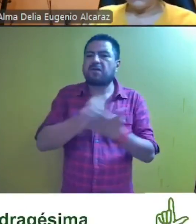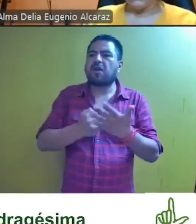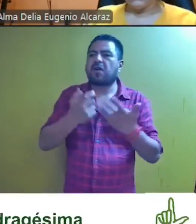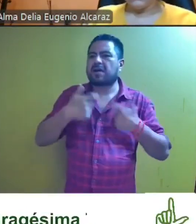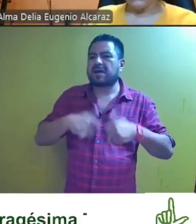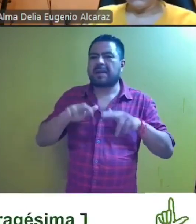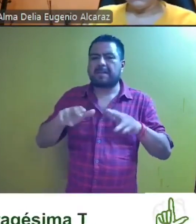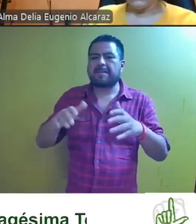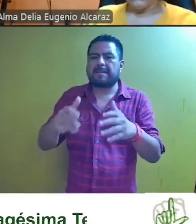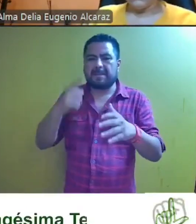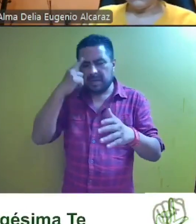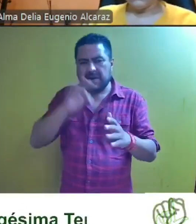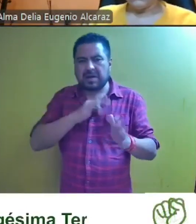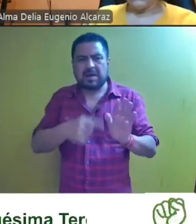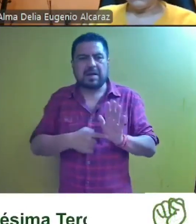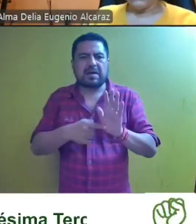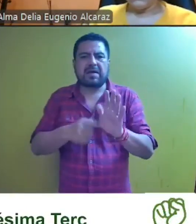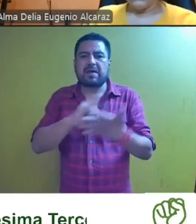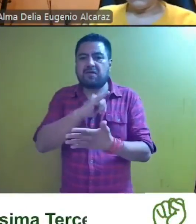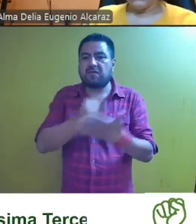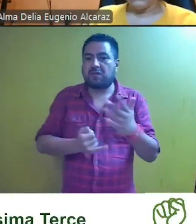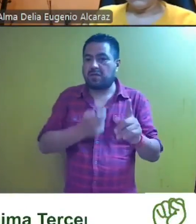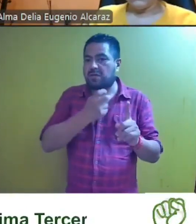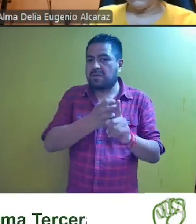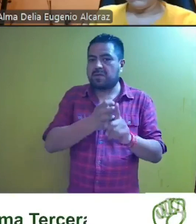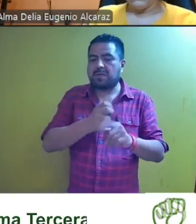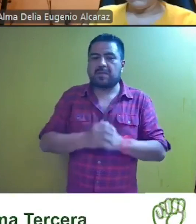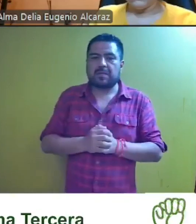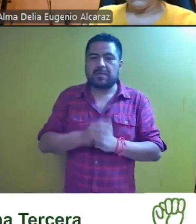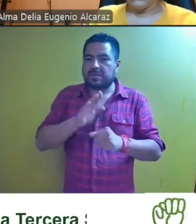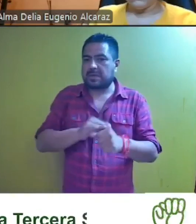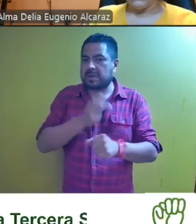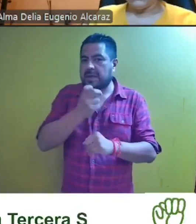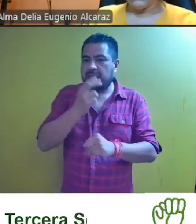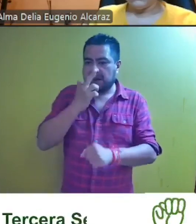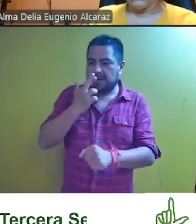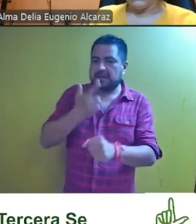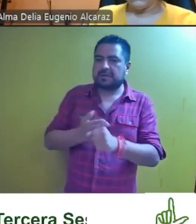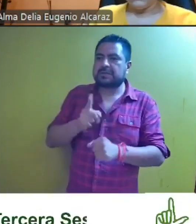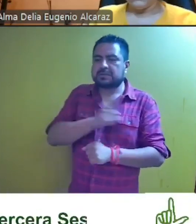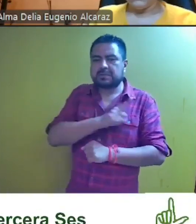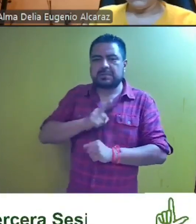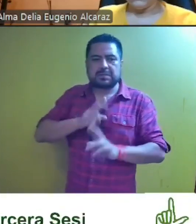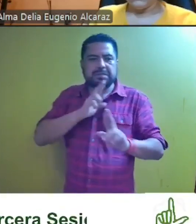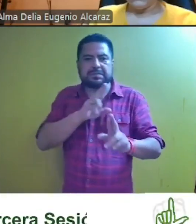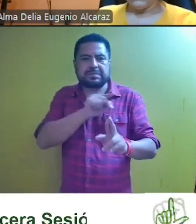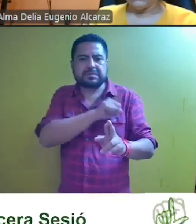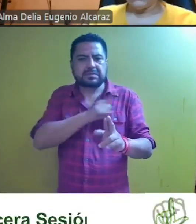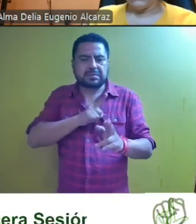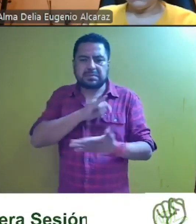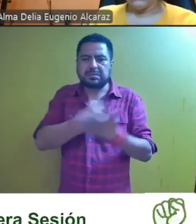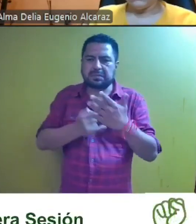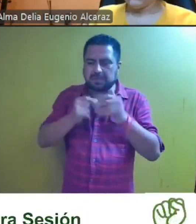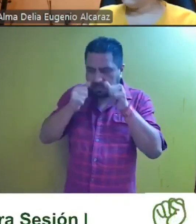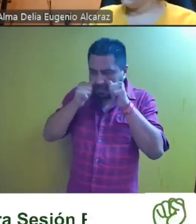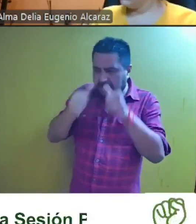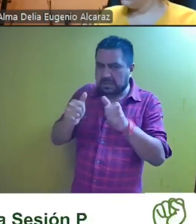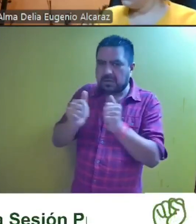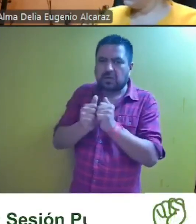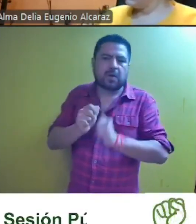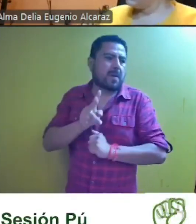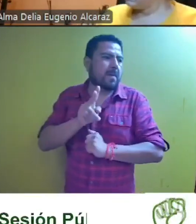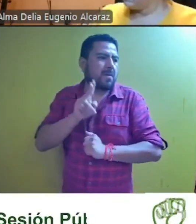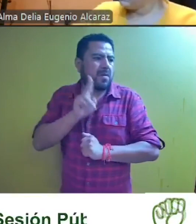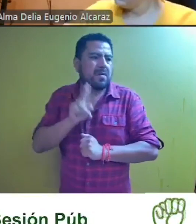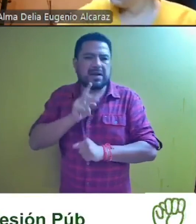representación para rendir ese informe por tanto la responsable al resolver no debió tomar en cuenta el informe circunstancial de pruebas